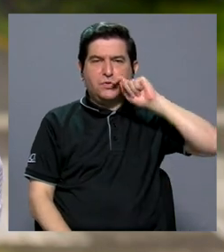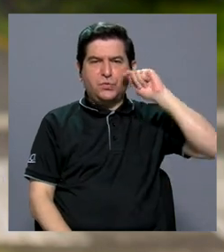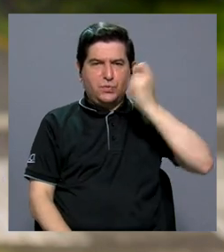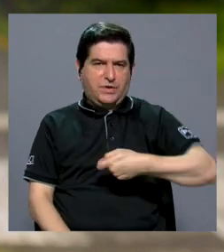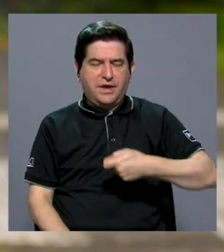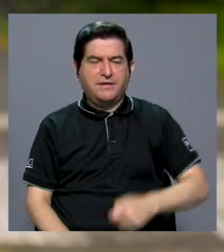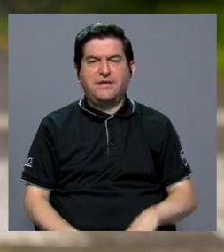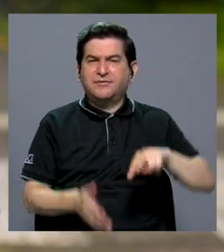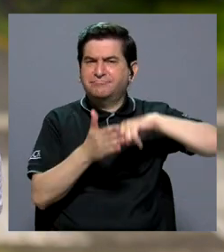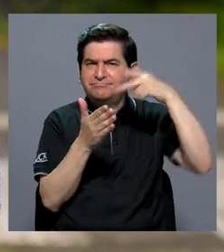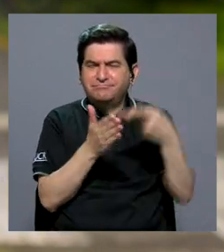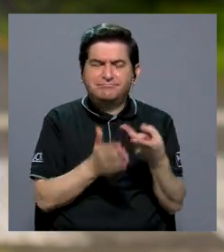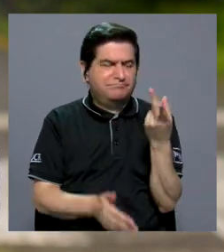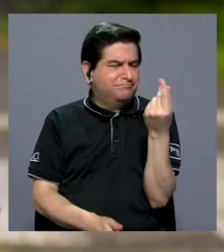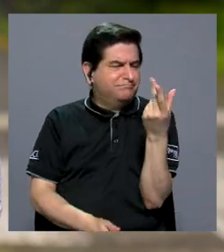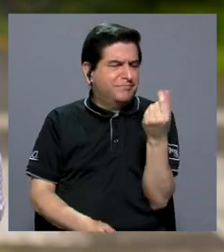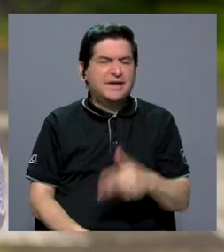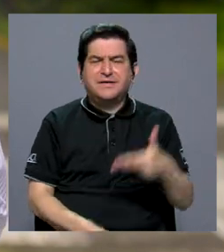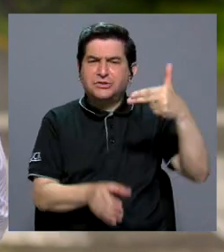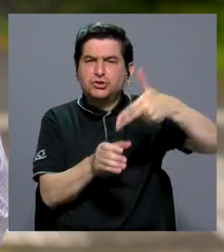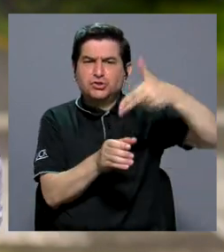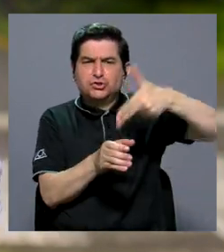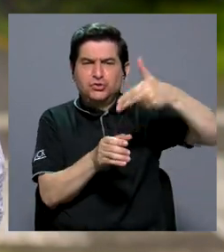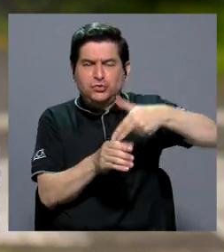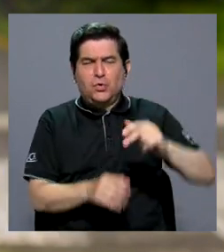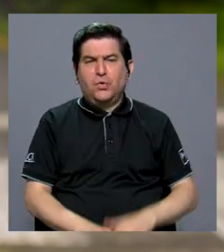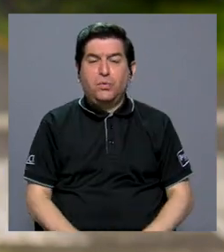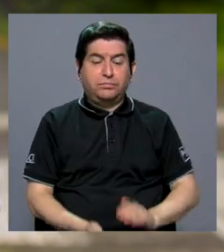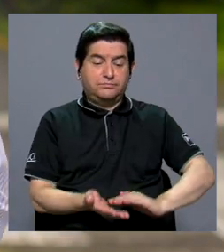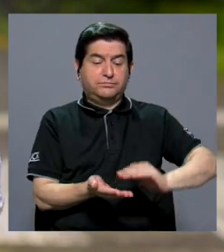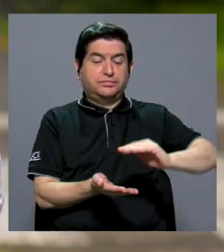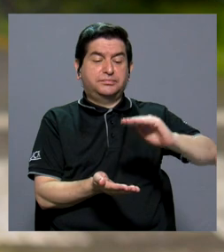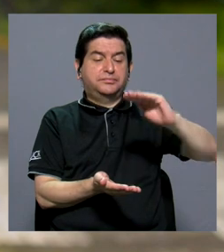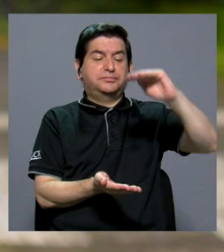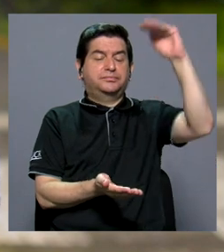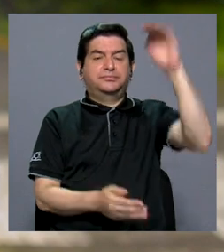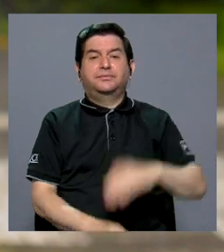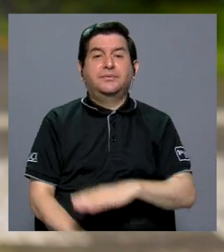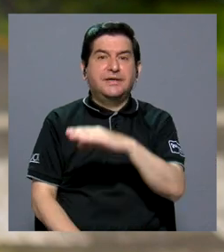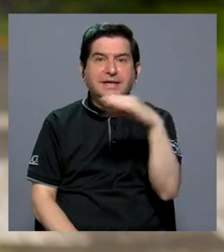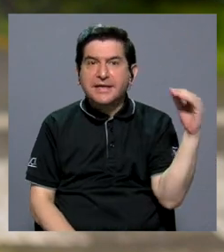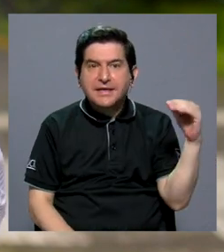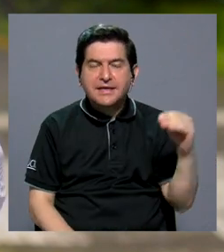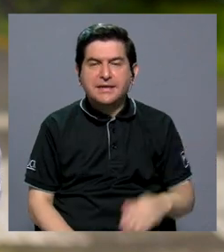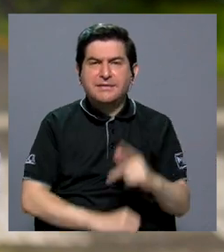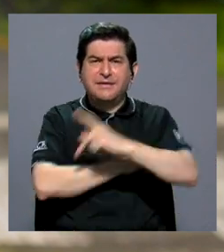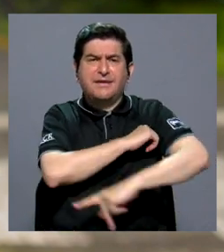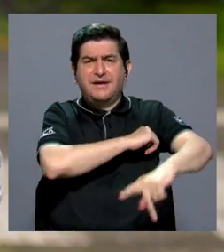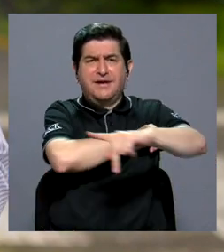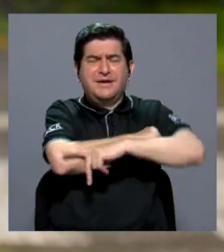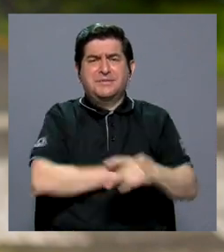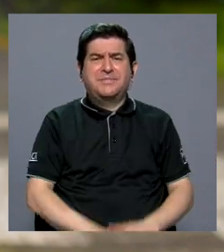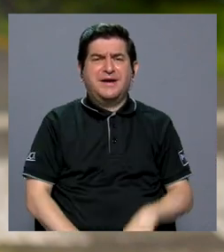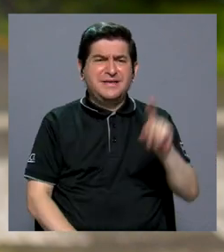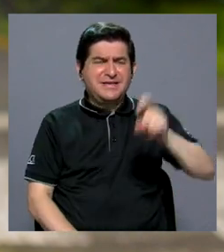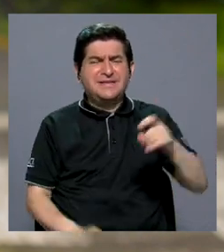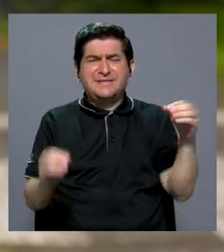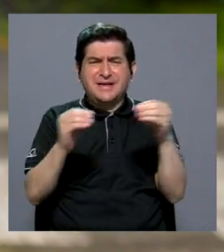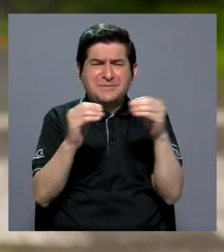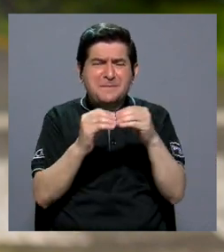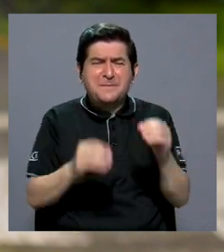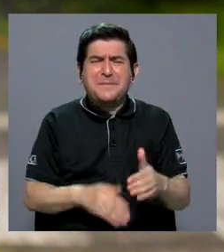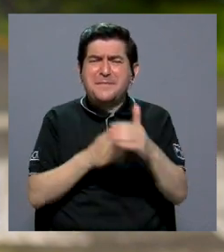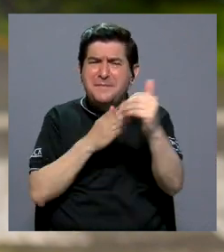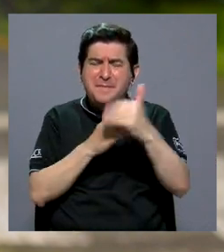Ucrania. Esto ha llevado a que el precio del petróleo esté aumentando y con ello el país tenga que demandar